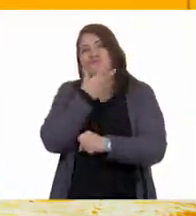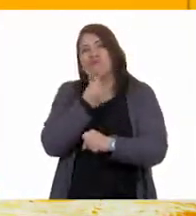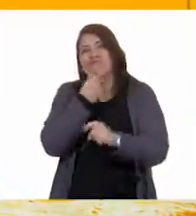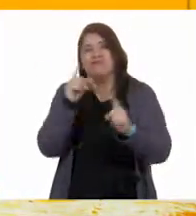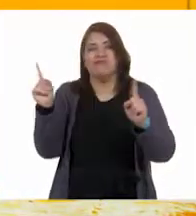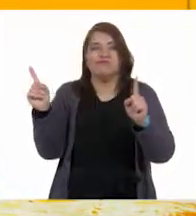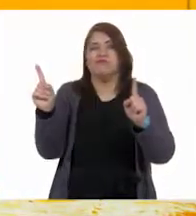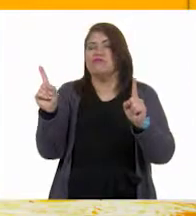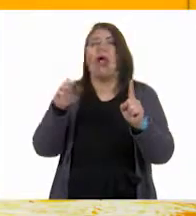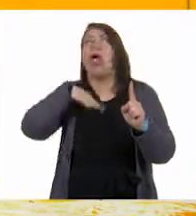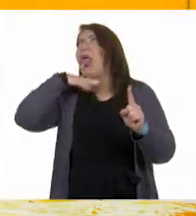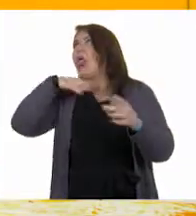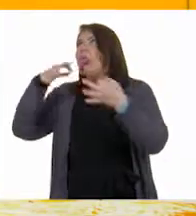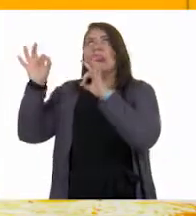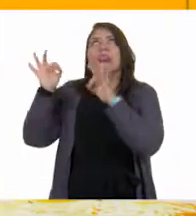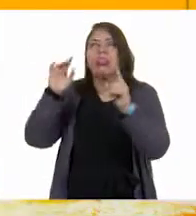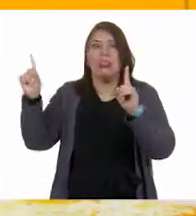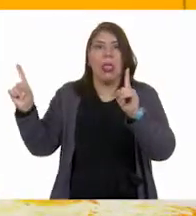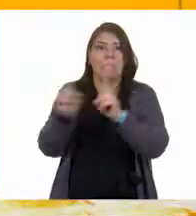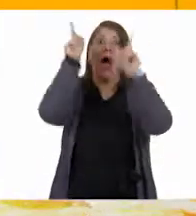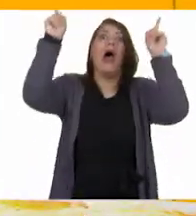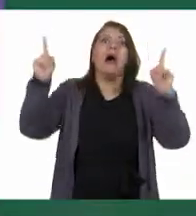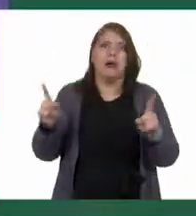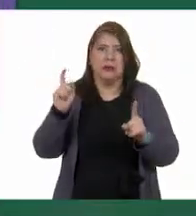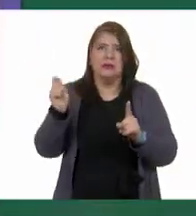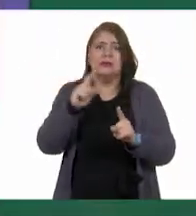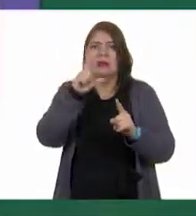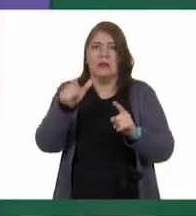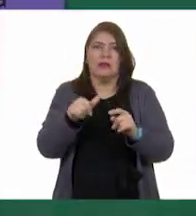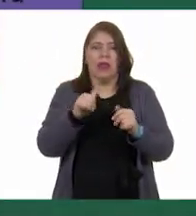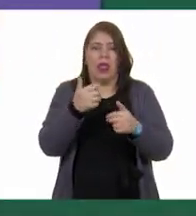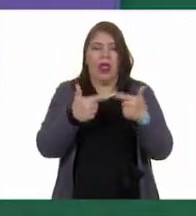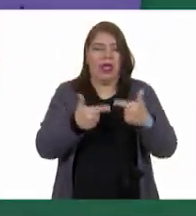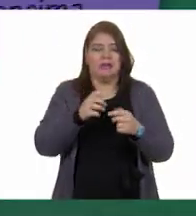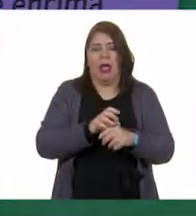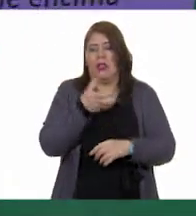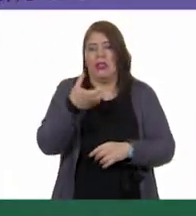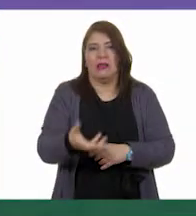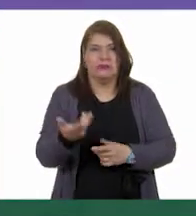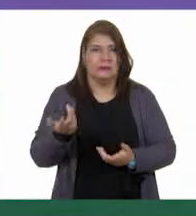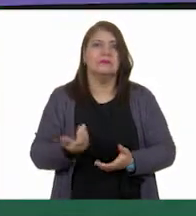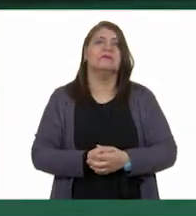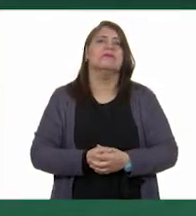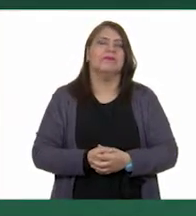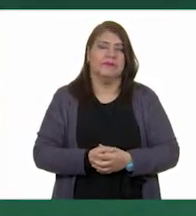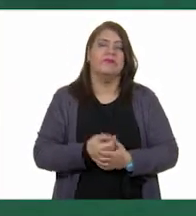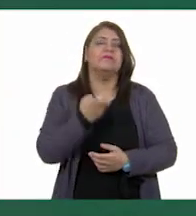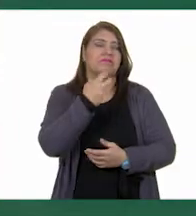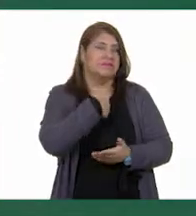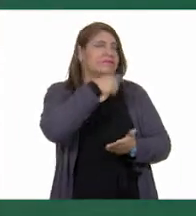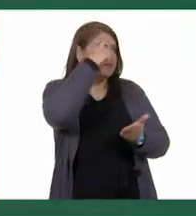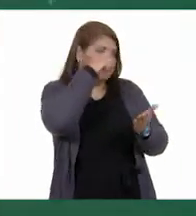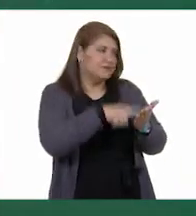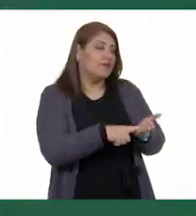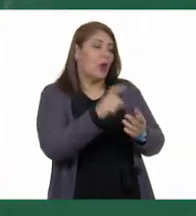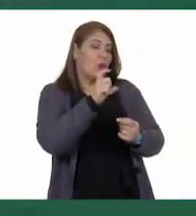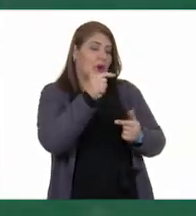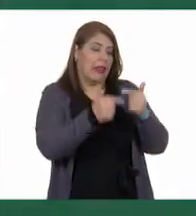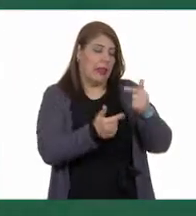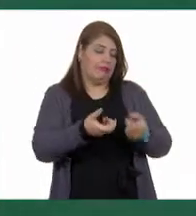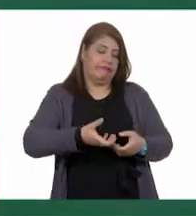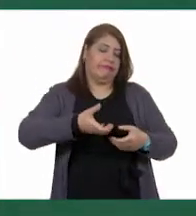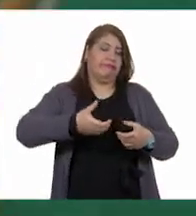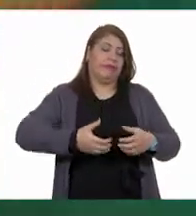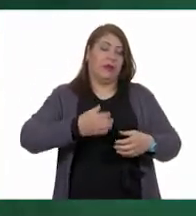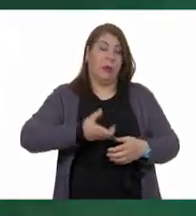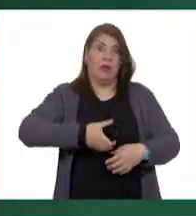pácatelas, tira la leche. Muy bien. Sí, yo también pienso que ahí empieza el conflicto, cuando tiran la leche encima del otro